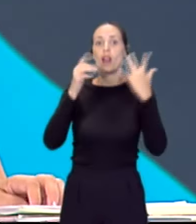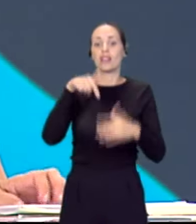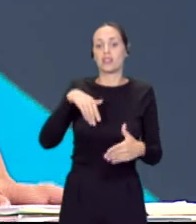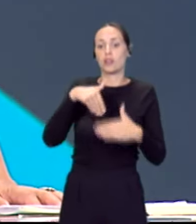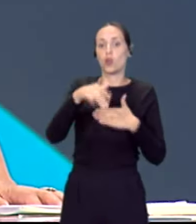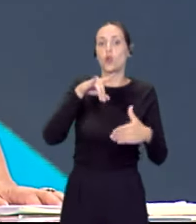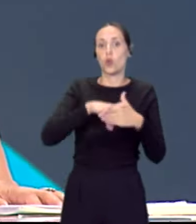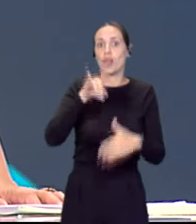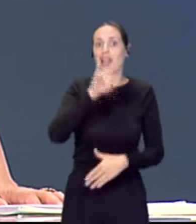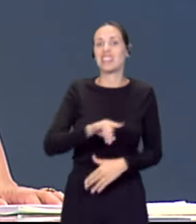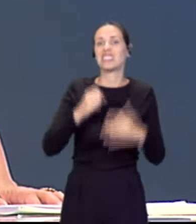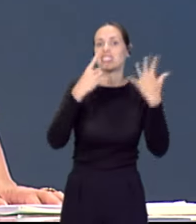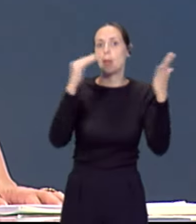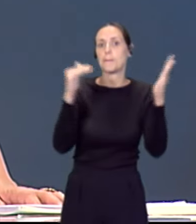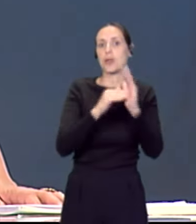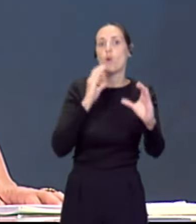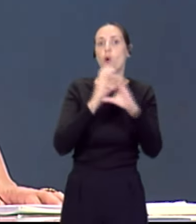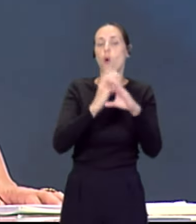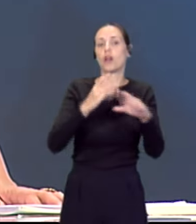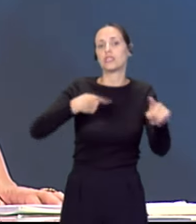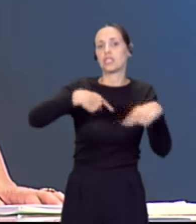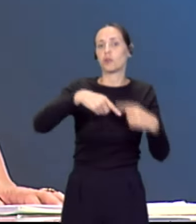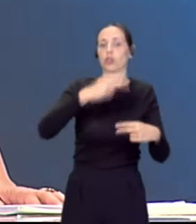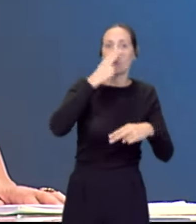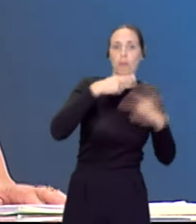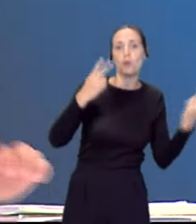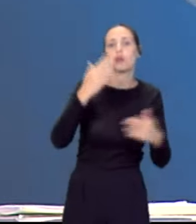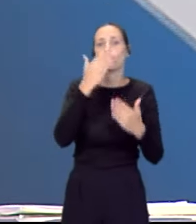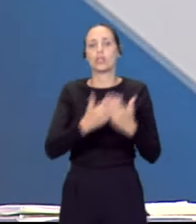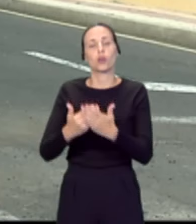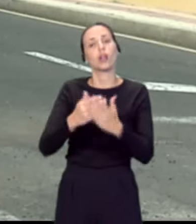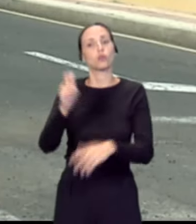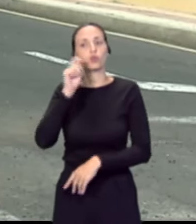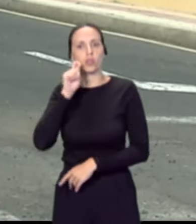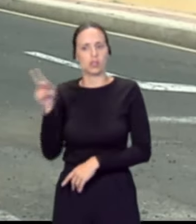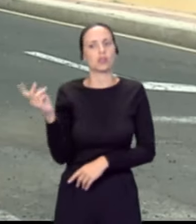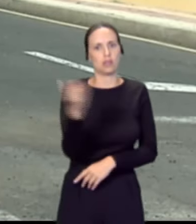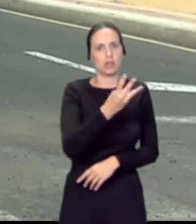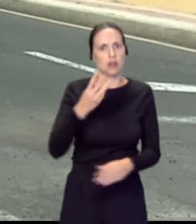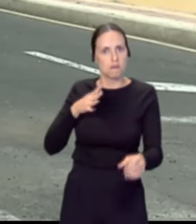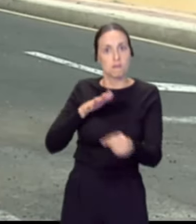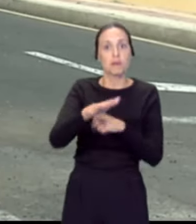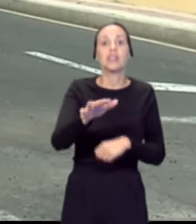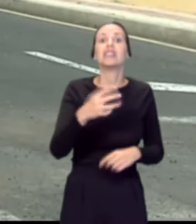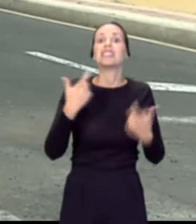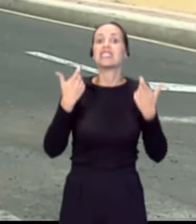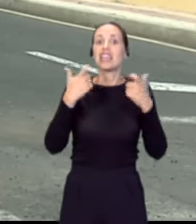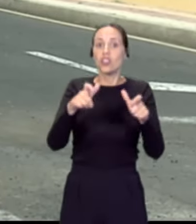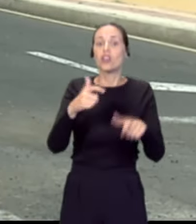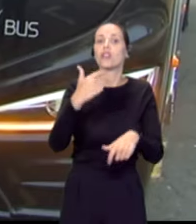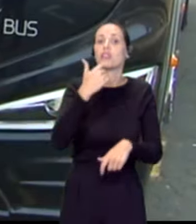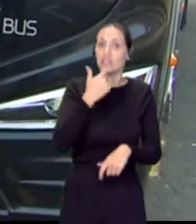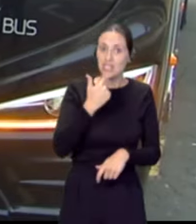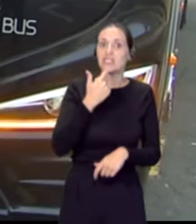guaguas de transporte público, escolar o turístico se verían afectadas. El sector reclama que se adelante la edad de jubilación de los